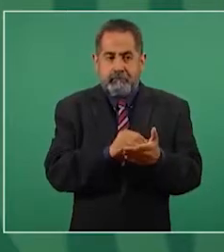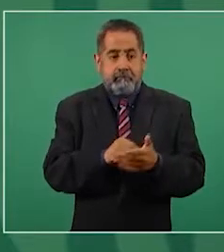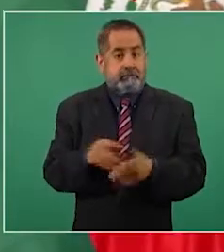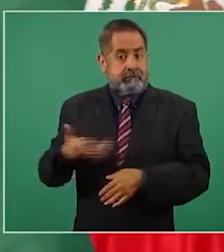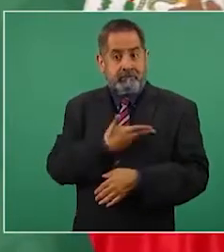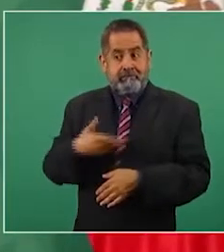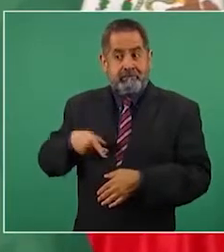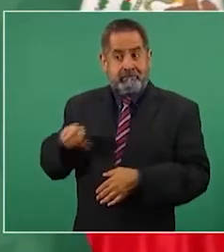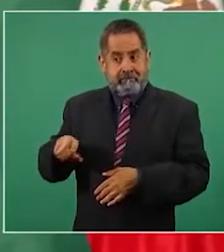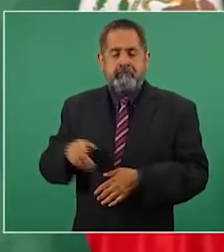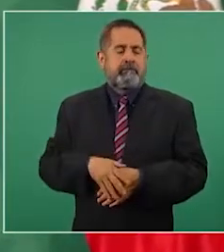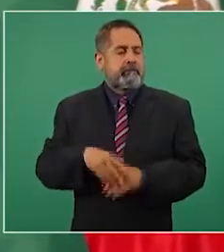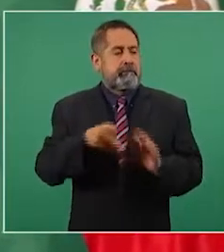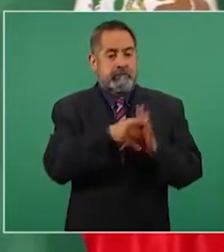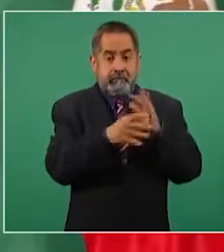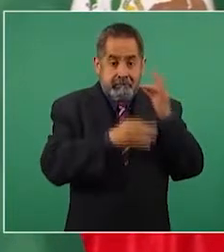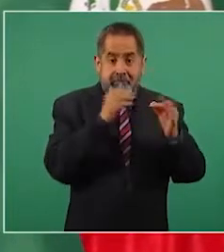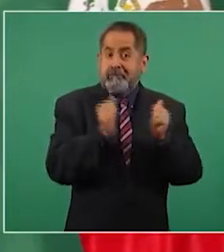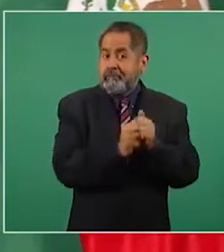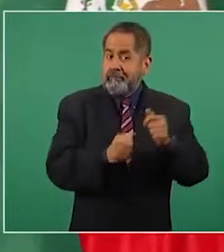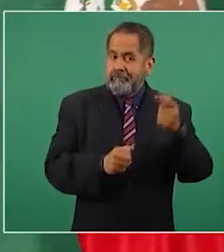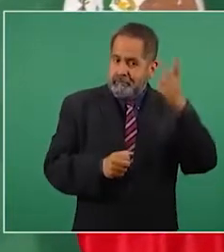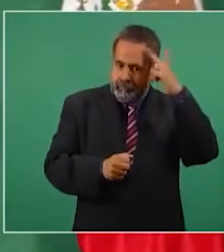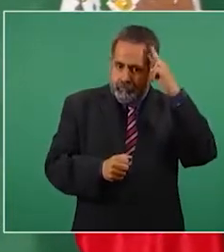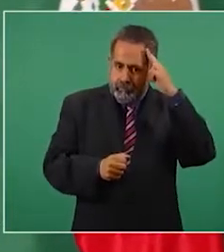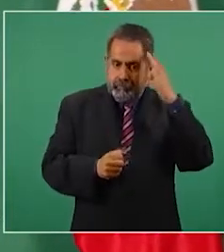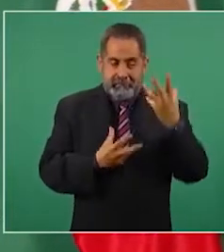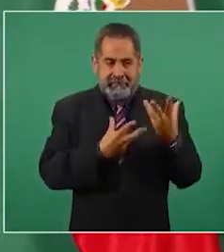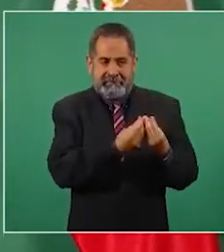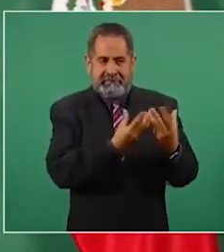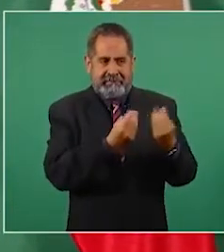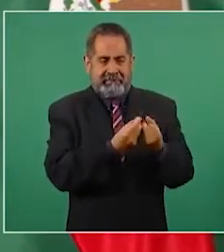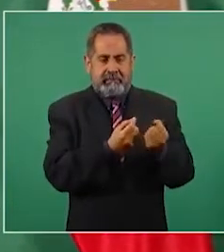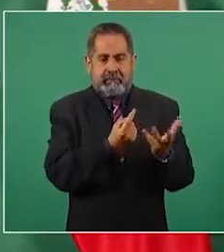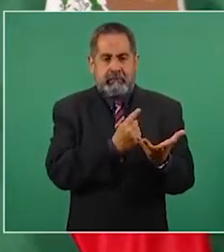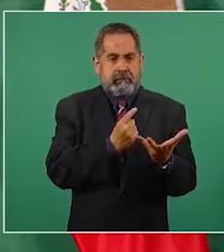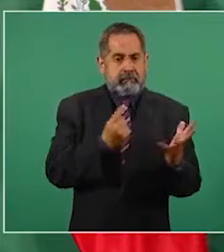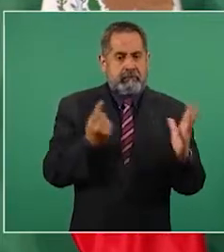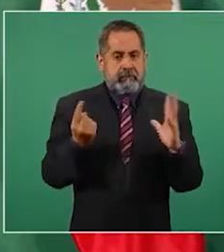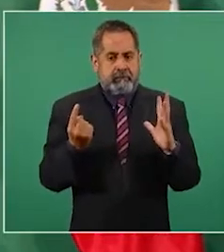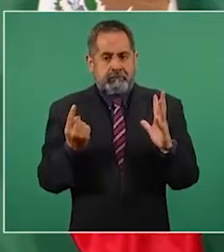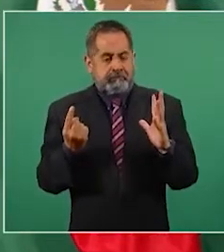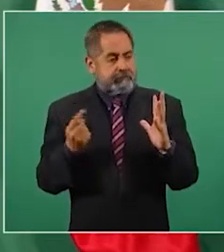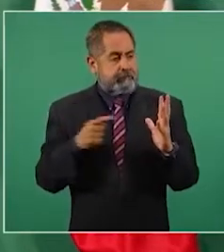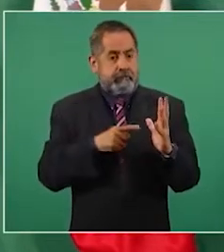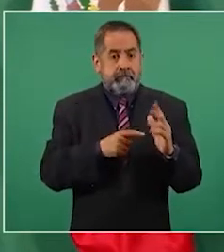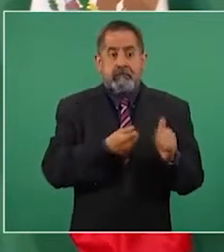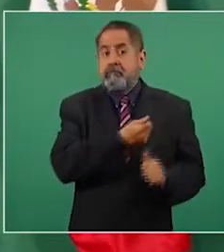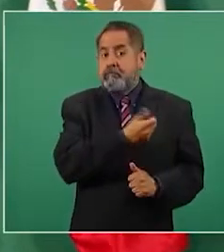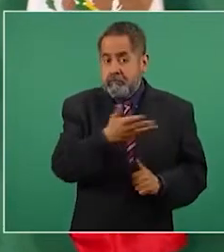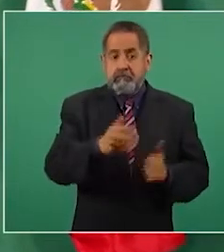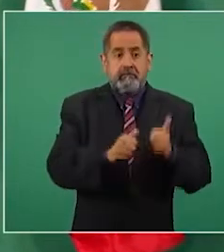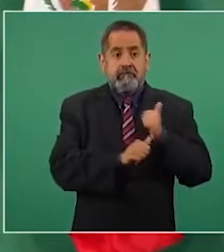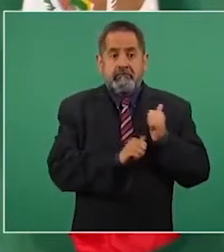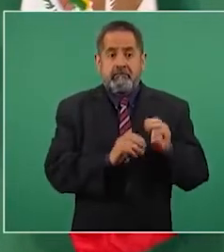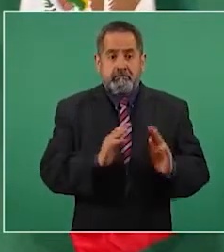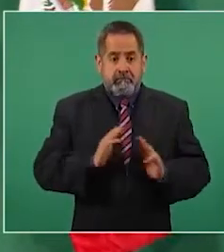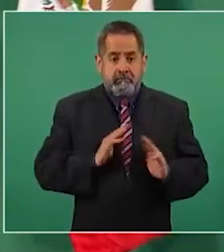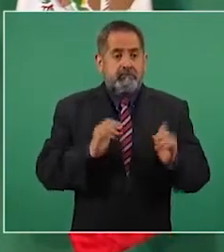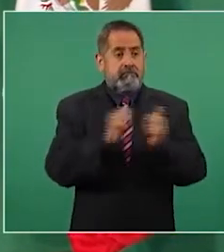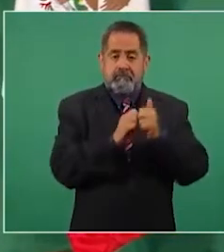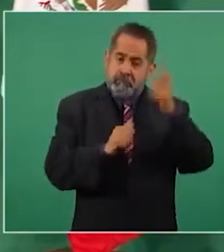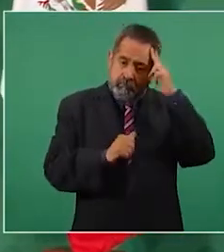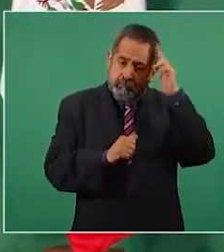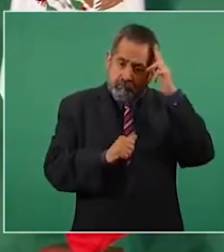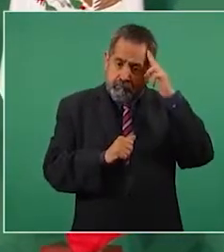prensa del porfiriato, los militares del